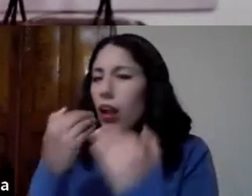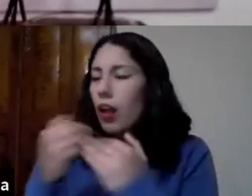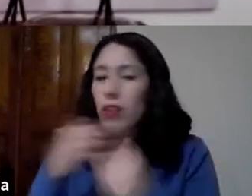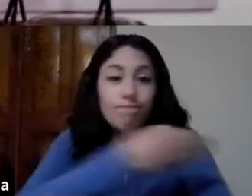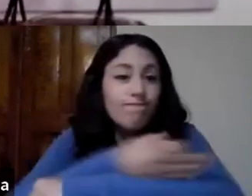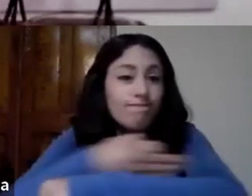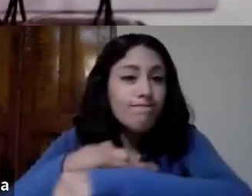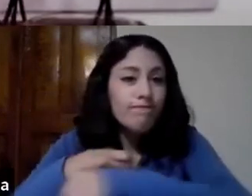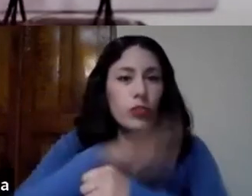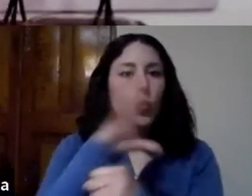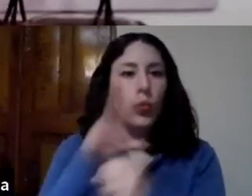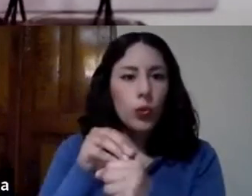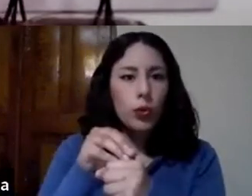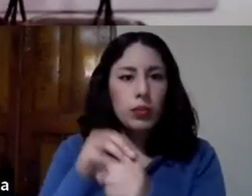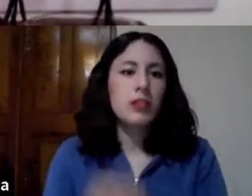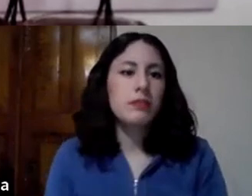algo social